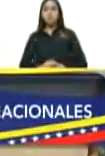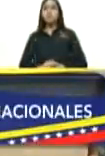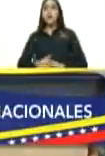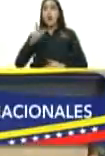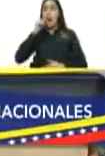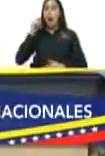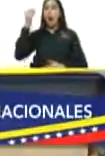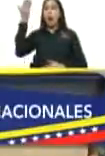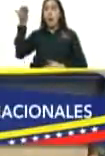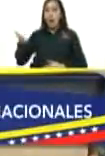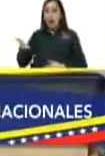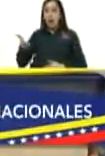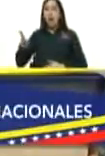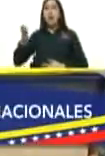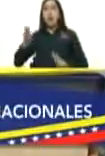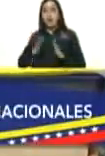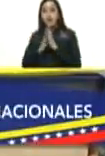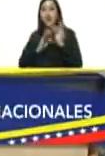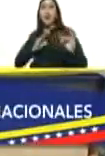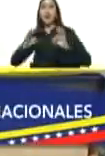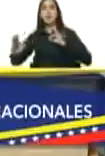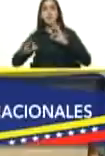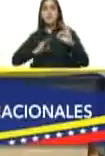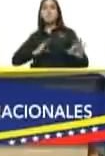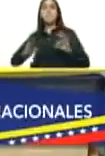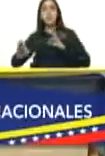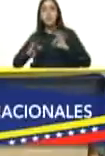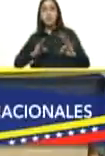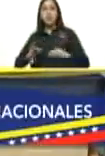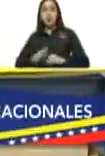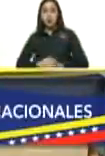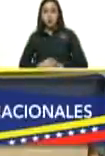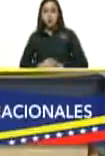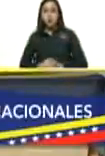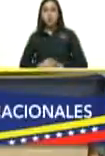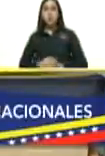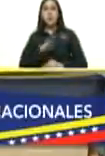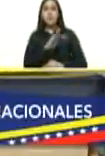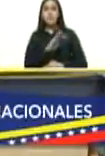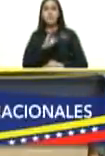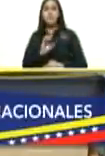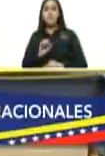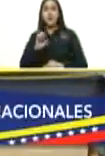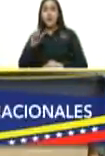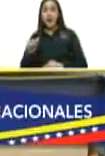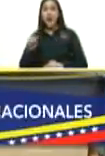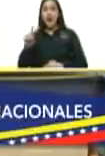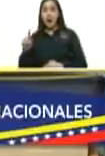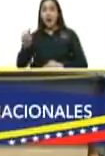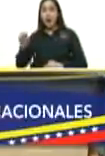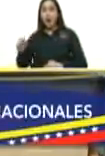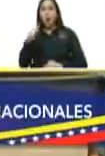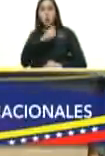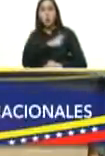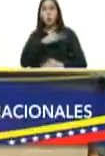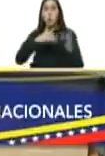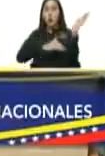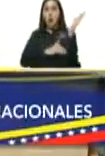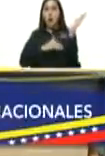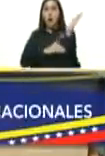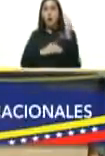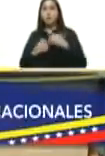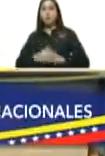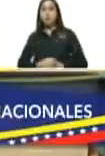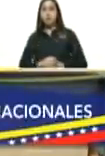del doctor jose gregorio hernández como beato de la iglesia católica aunque